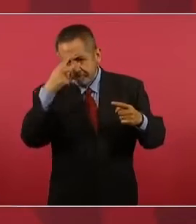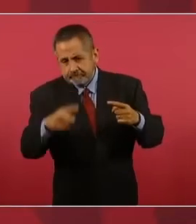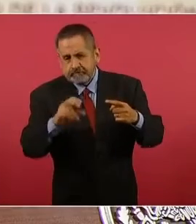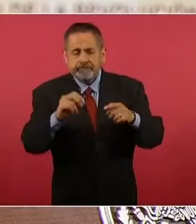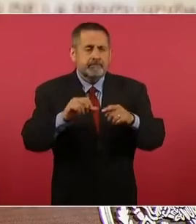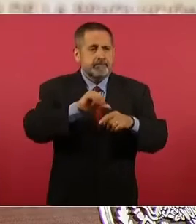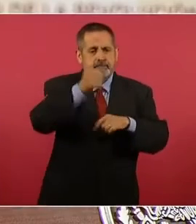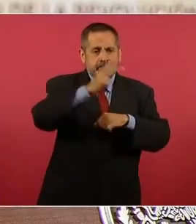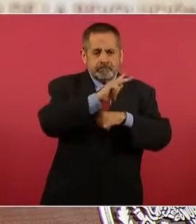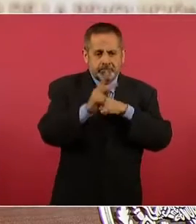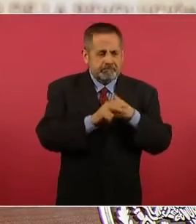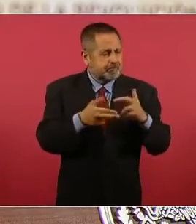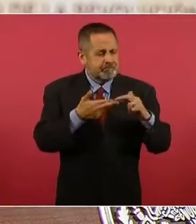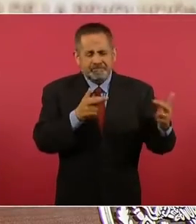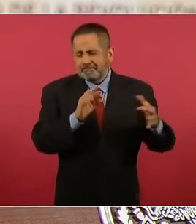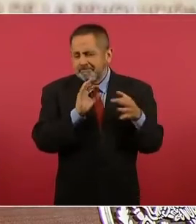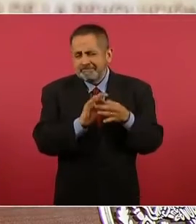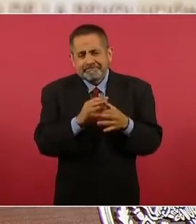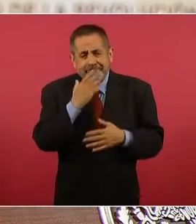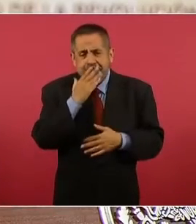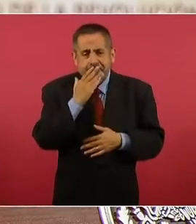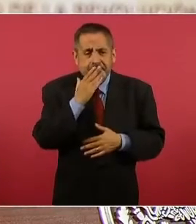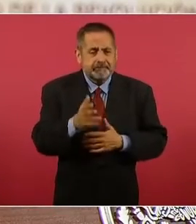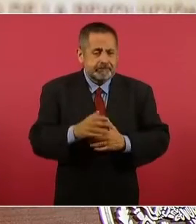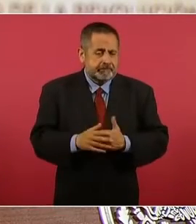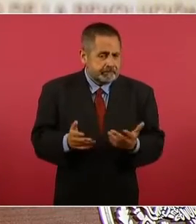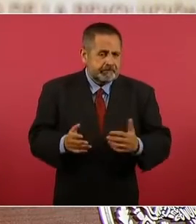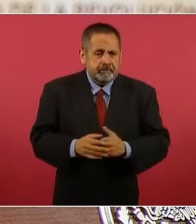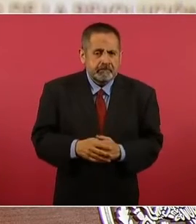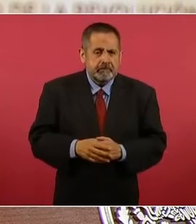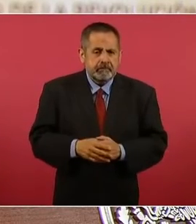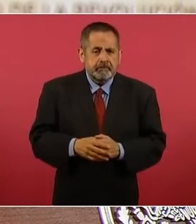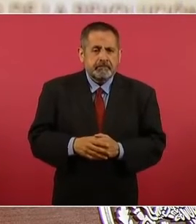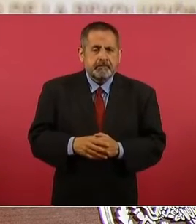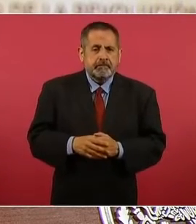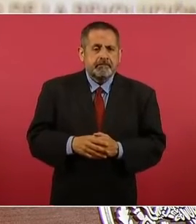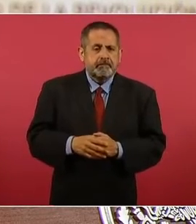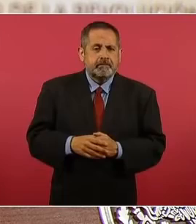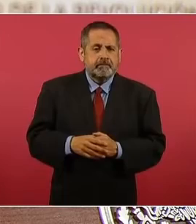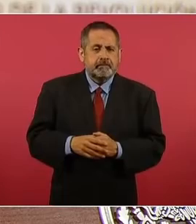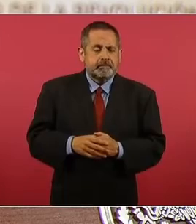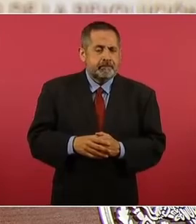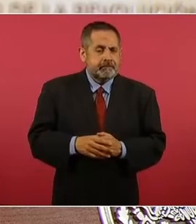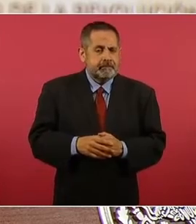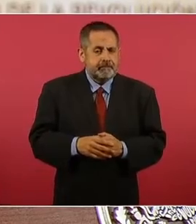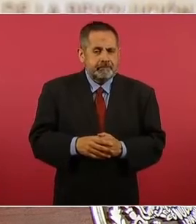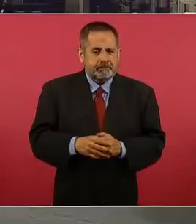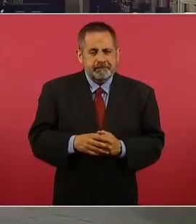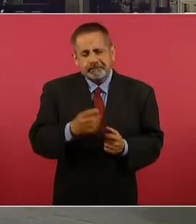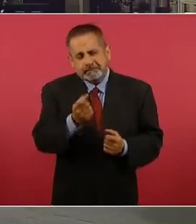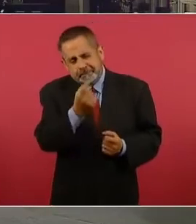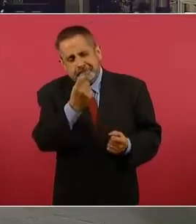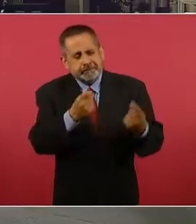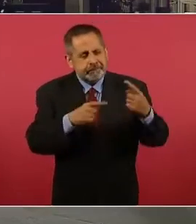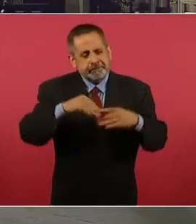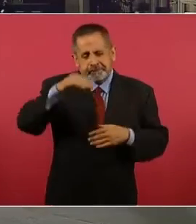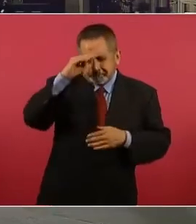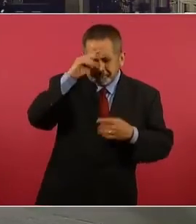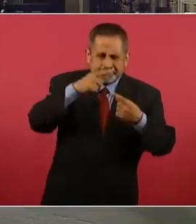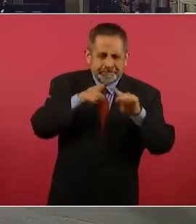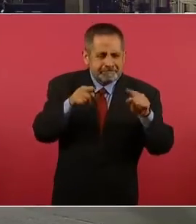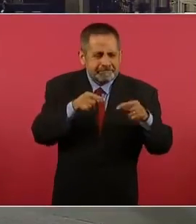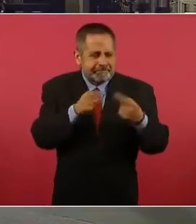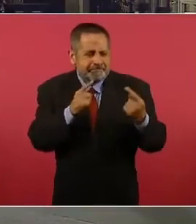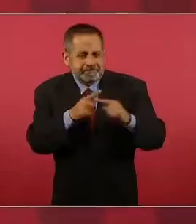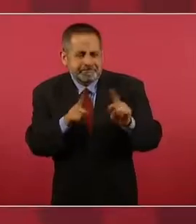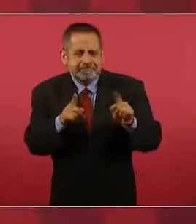de México. México, algunas diferencias, pero